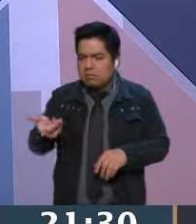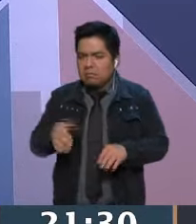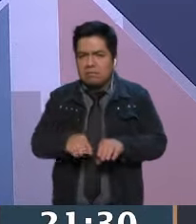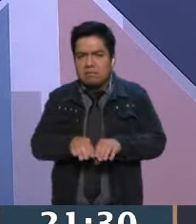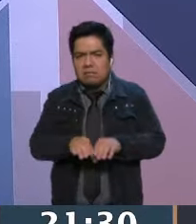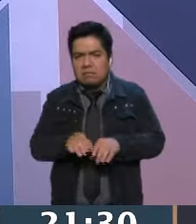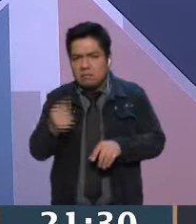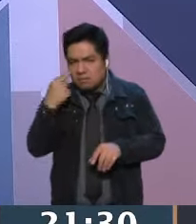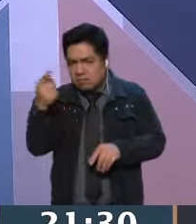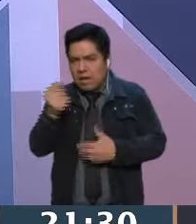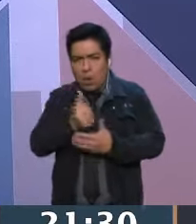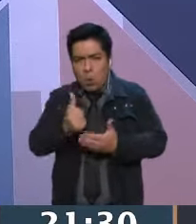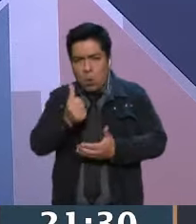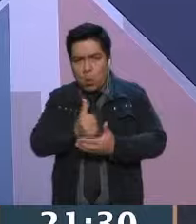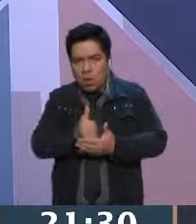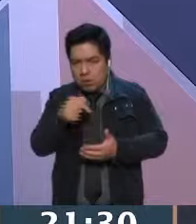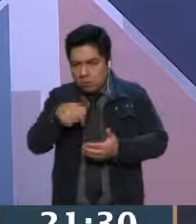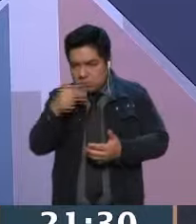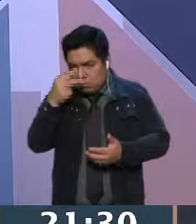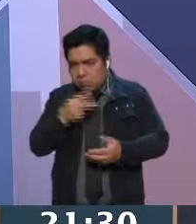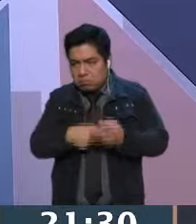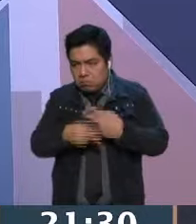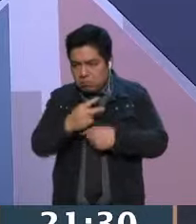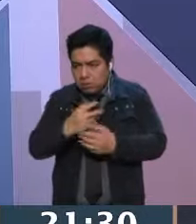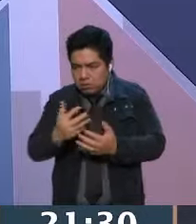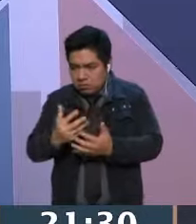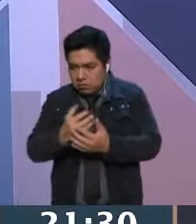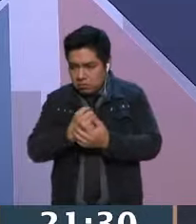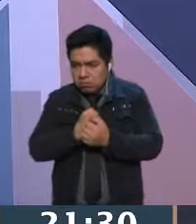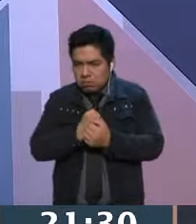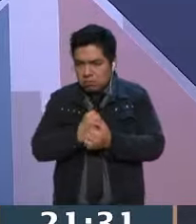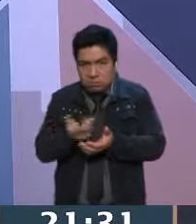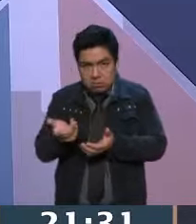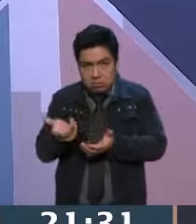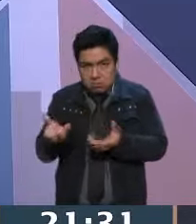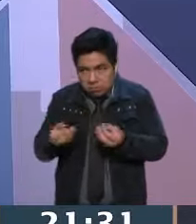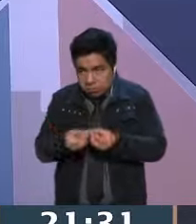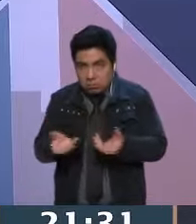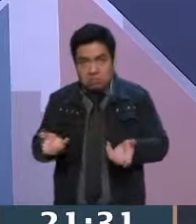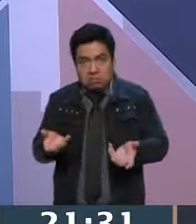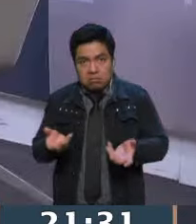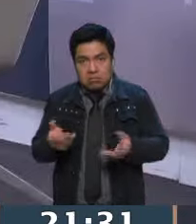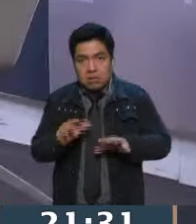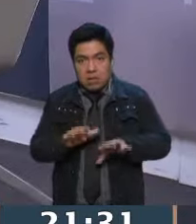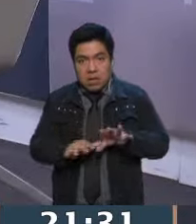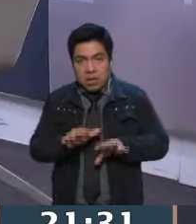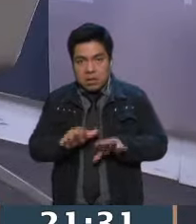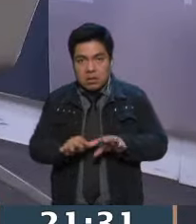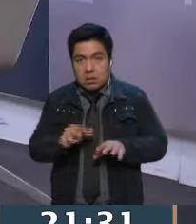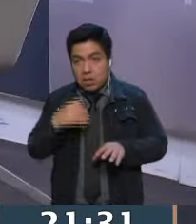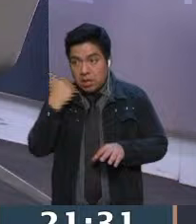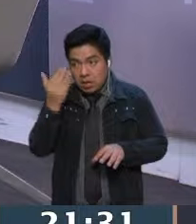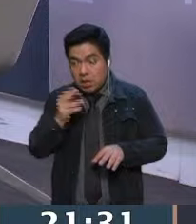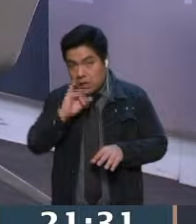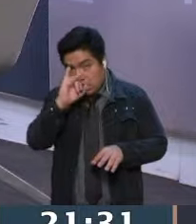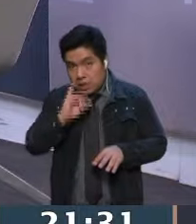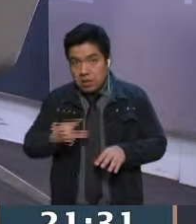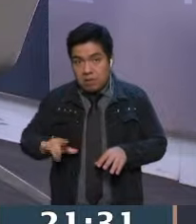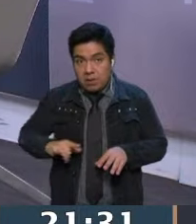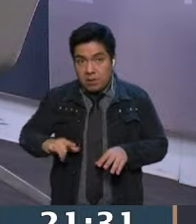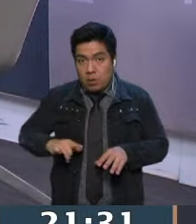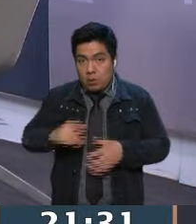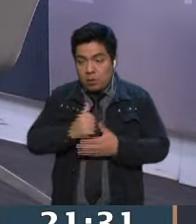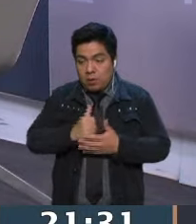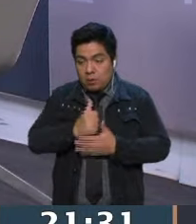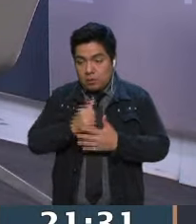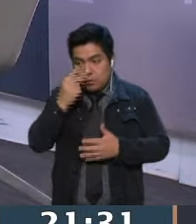bueno, llegó a una ciudad que al final la acogió y, bueno, hasta en algún momento pretendió ser jefa de gobierno de esta ciudad y, bueno,